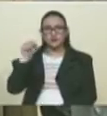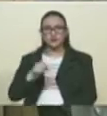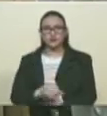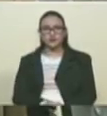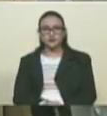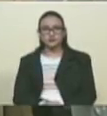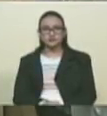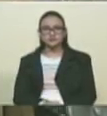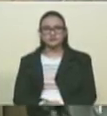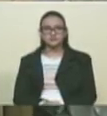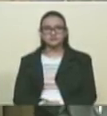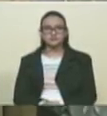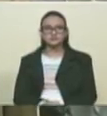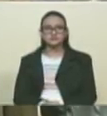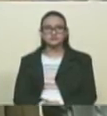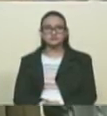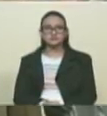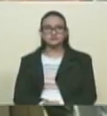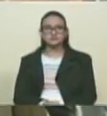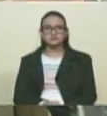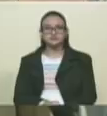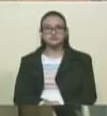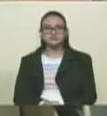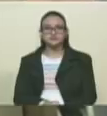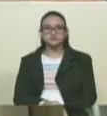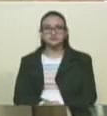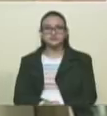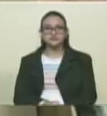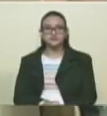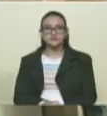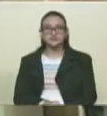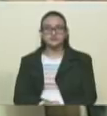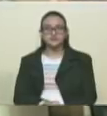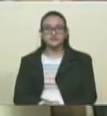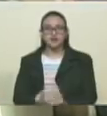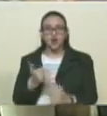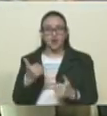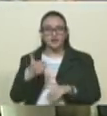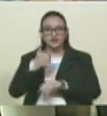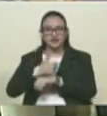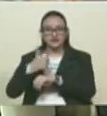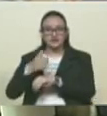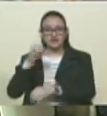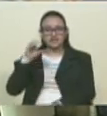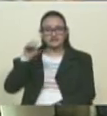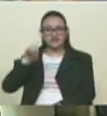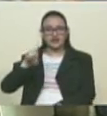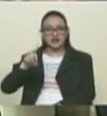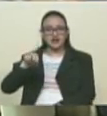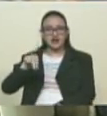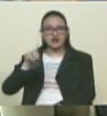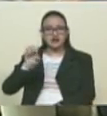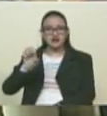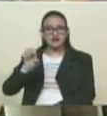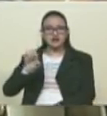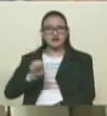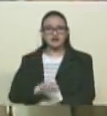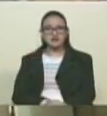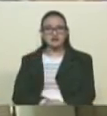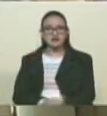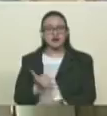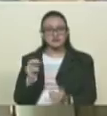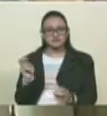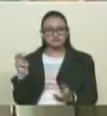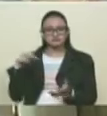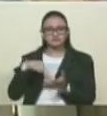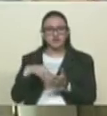Moro, se dirige hoy a la directiva del Consejo Nacional Electoral. Hemos venido aquí a la sede